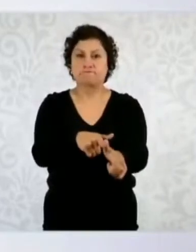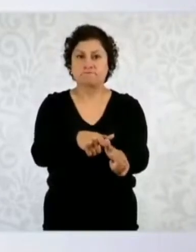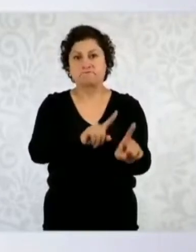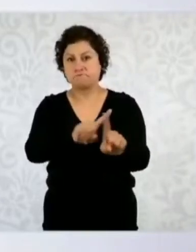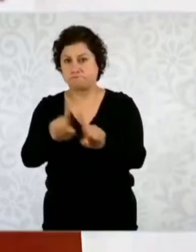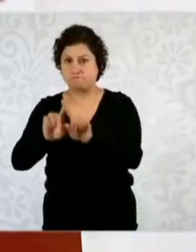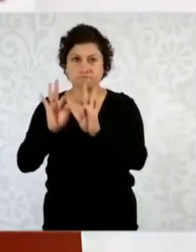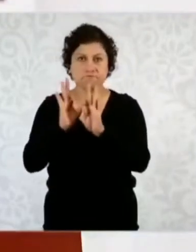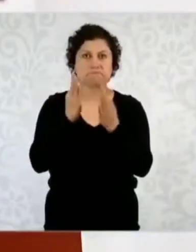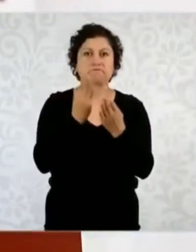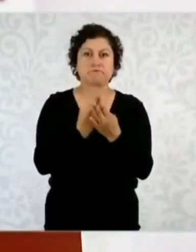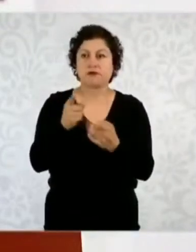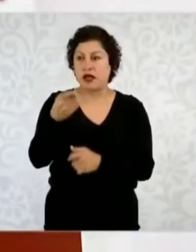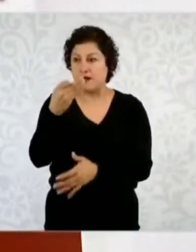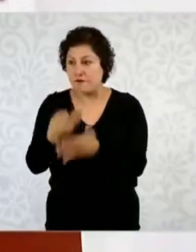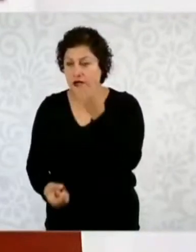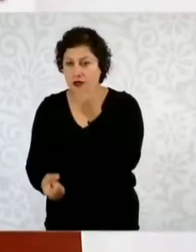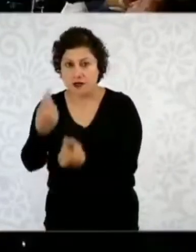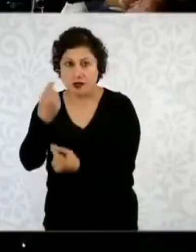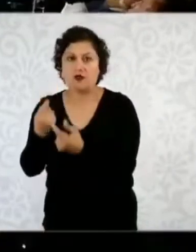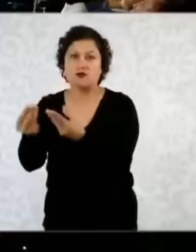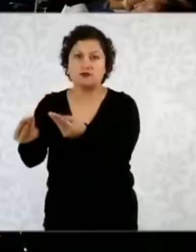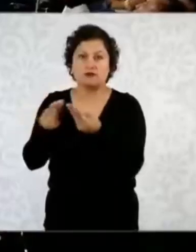que aún están pendientes.